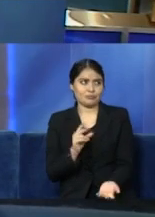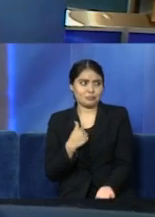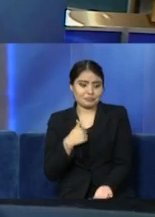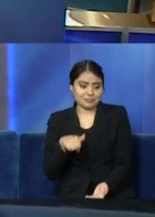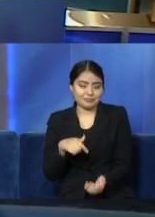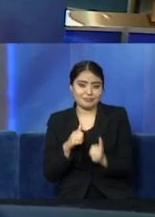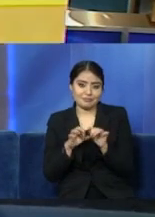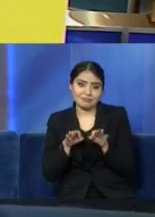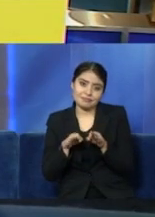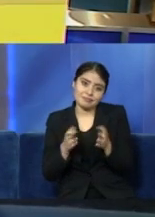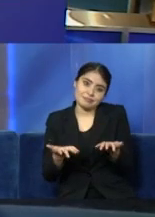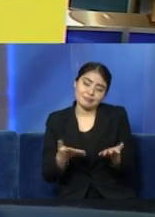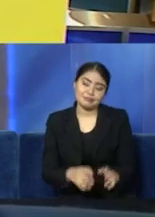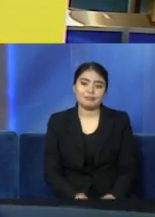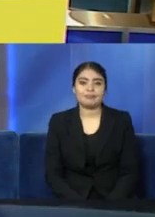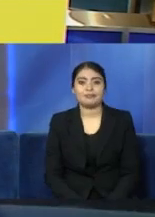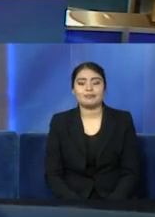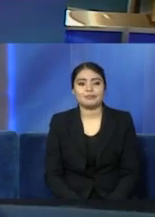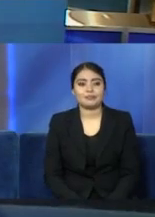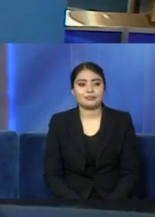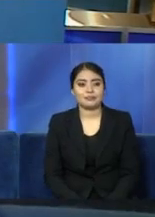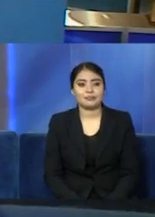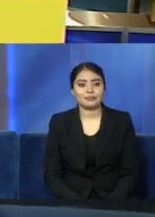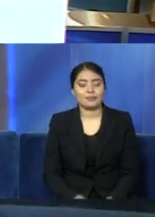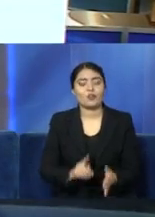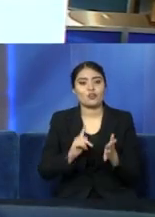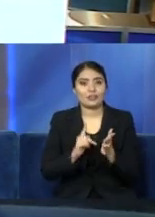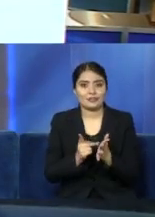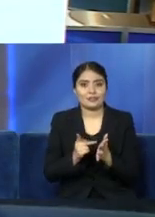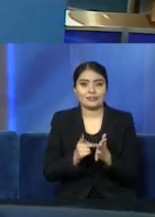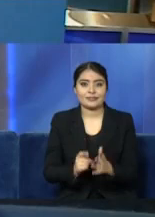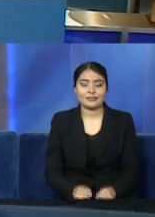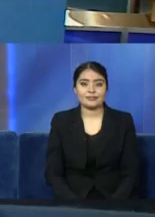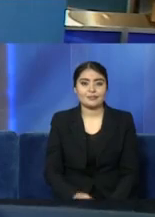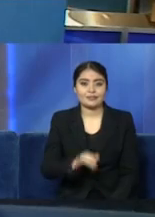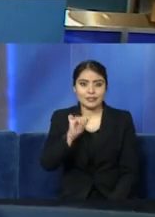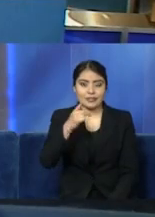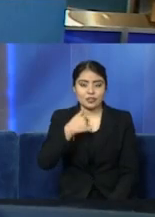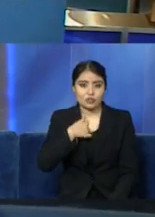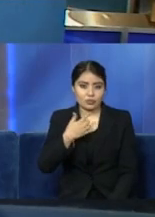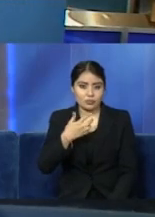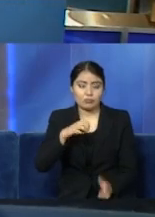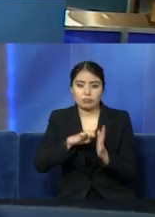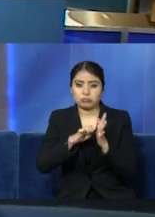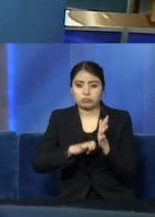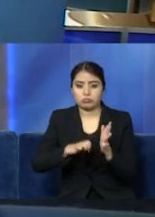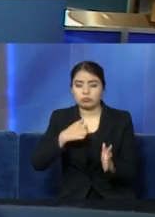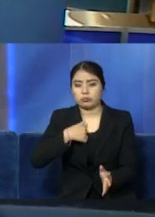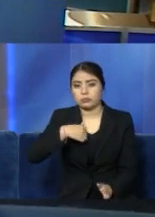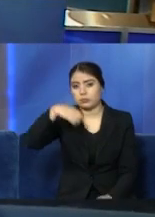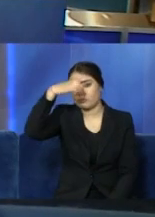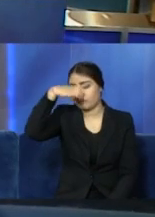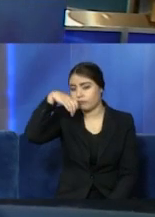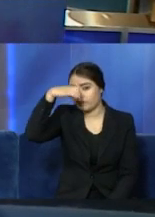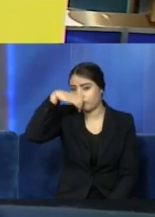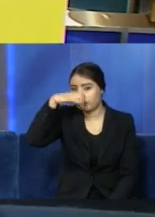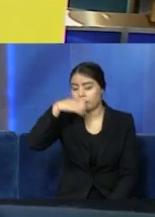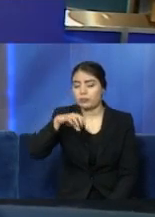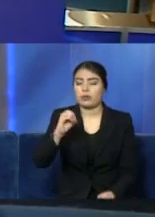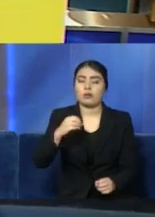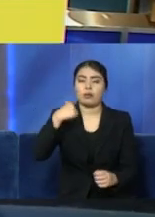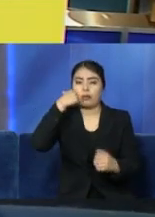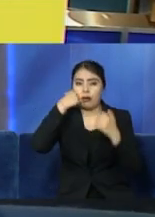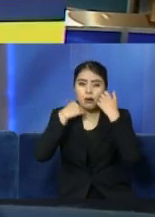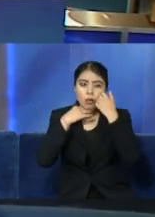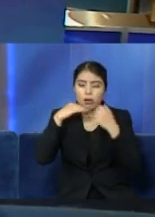Gracias por reportarse con nosotros. Otra vez, si yo presento síntomas de malestar, fiebre,